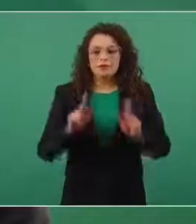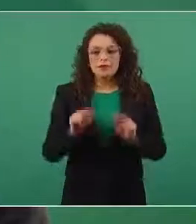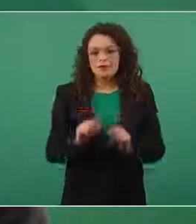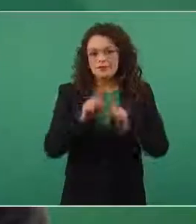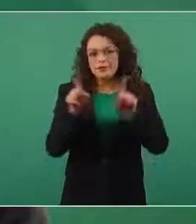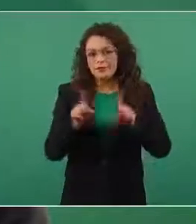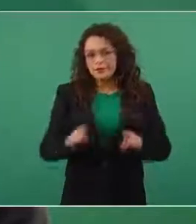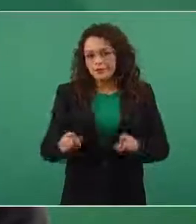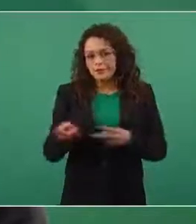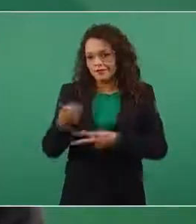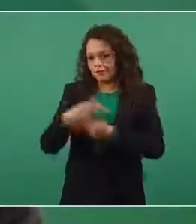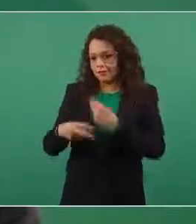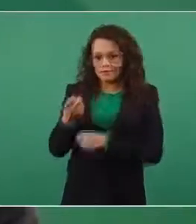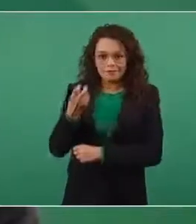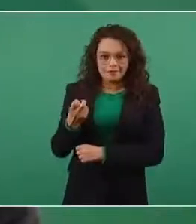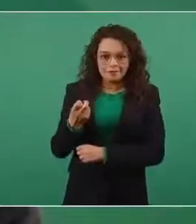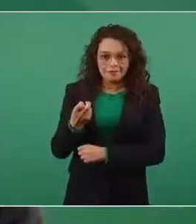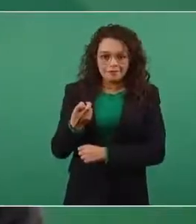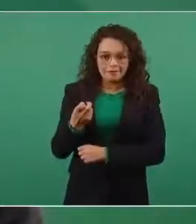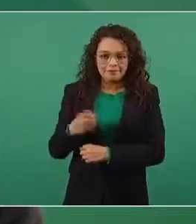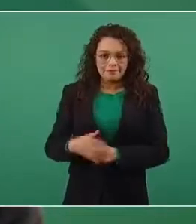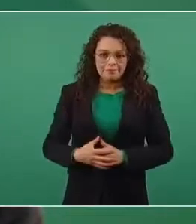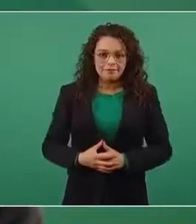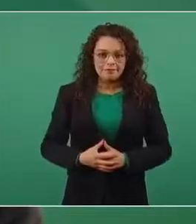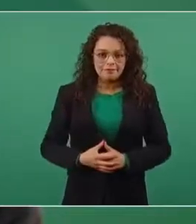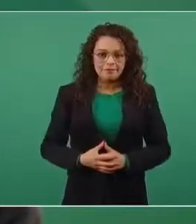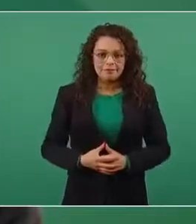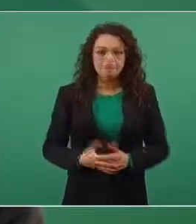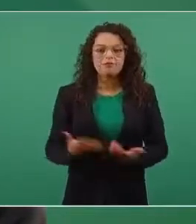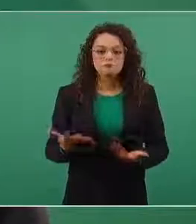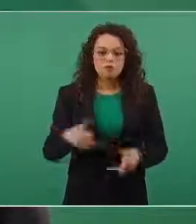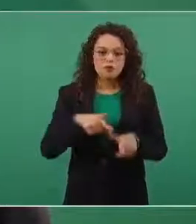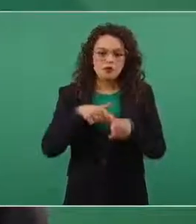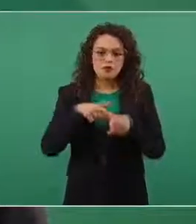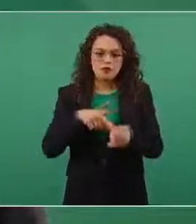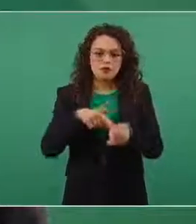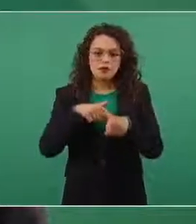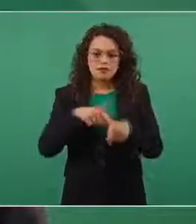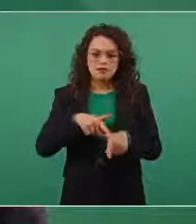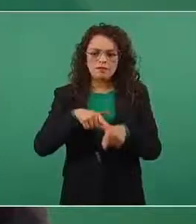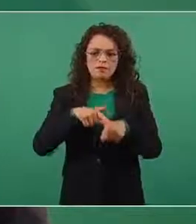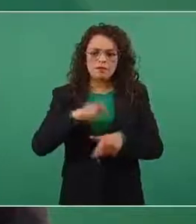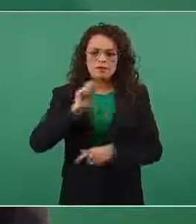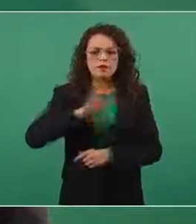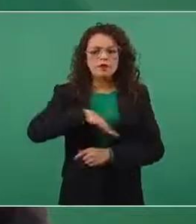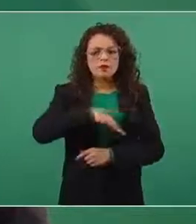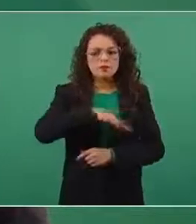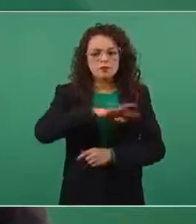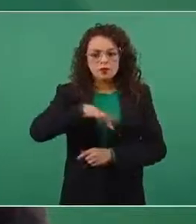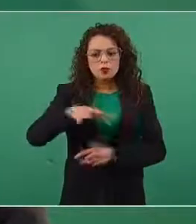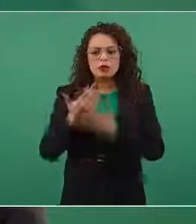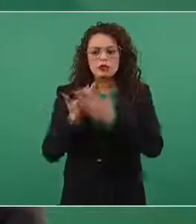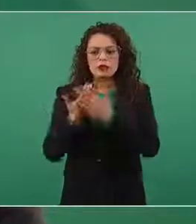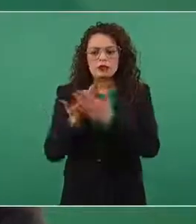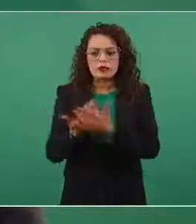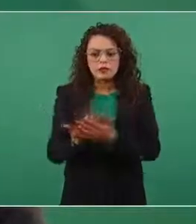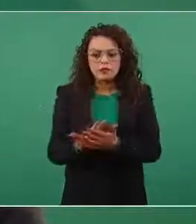Entonces, vamos a estar buscando ya la normalidad completa